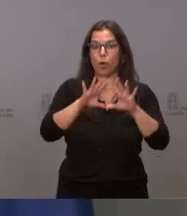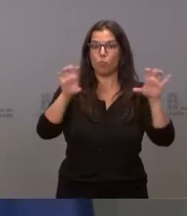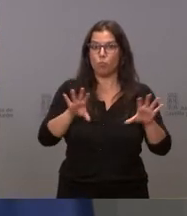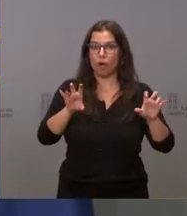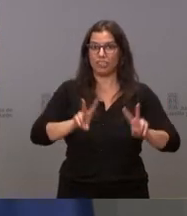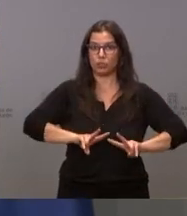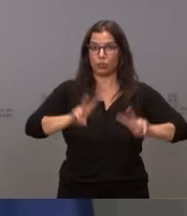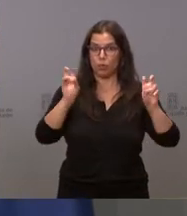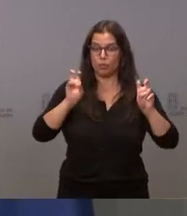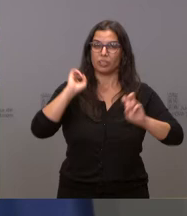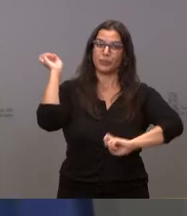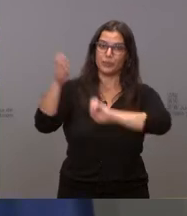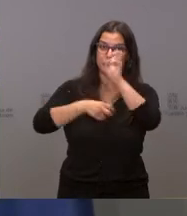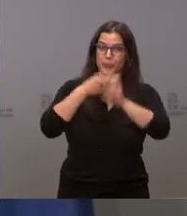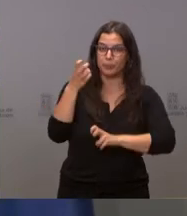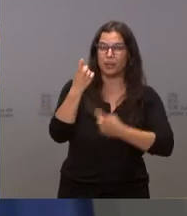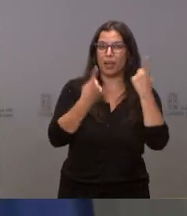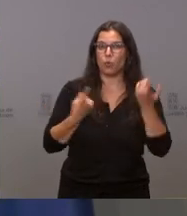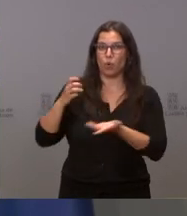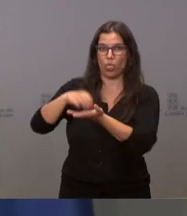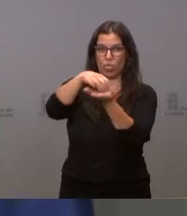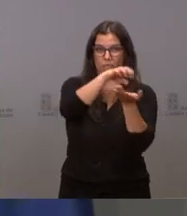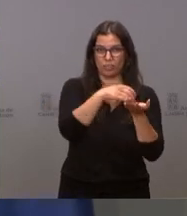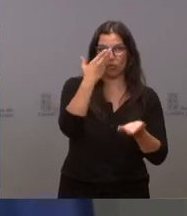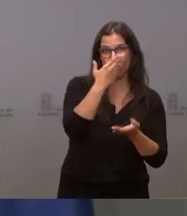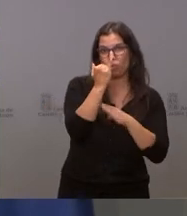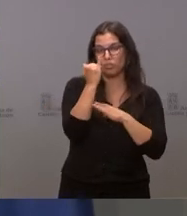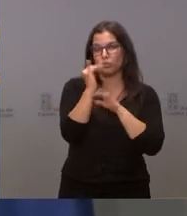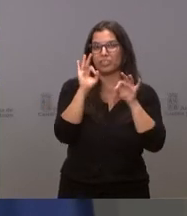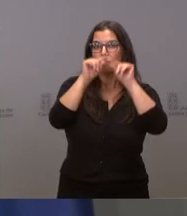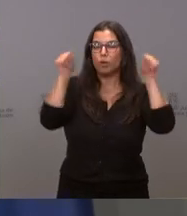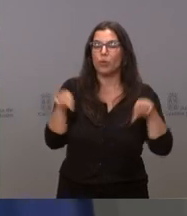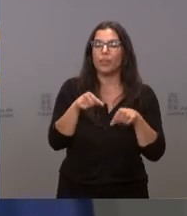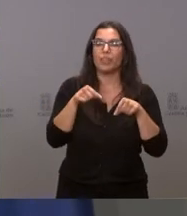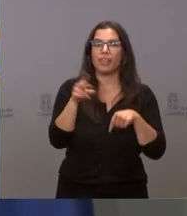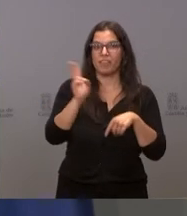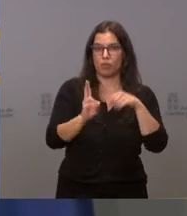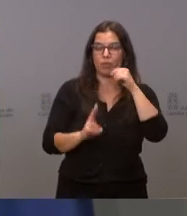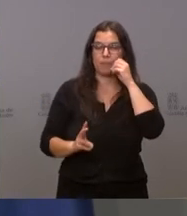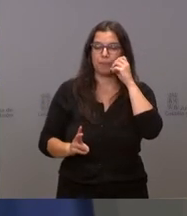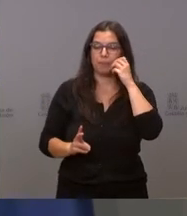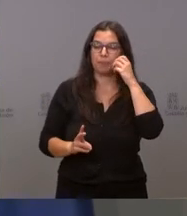reponer el de varios centros docentes de la provincia de Valladolid.